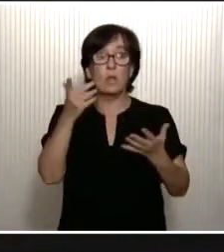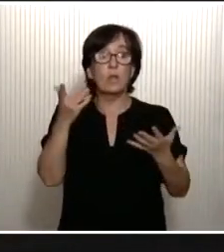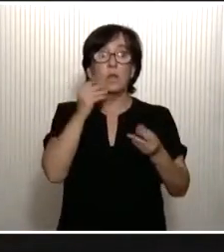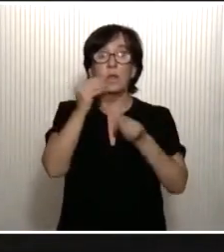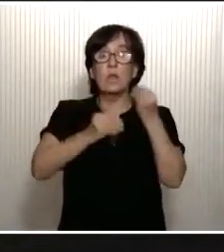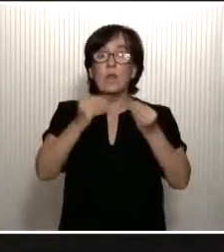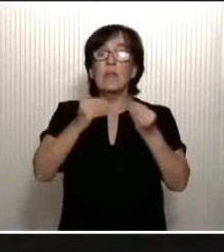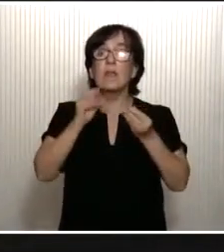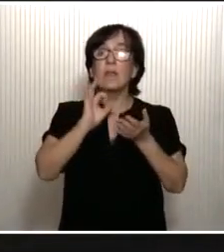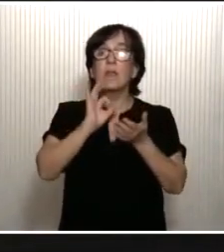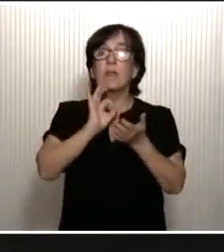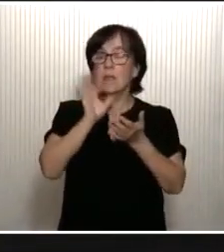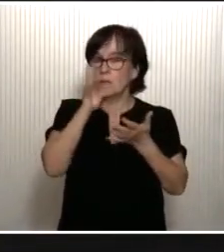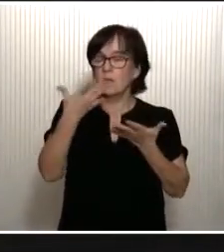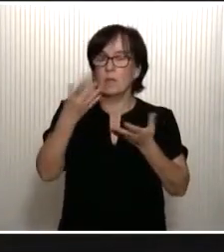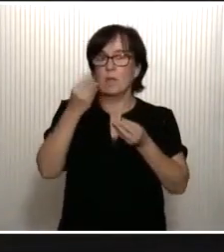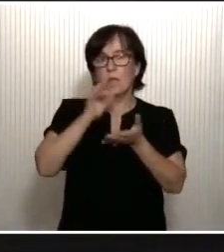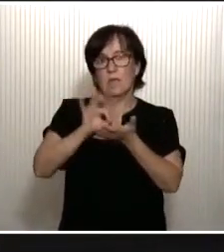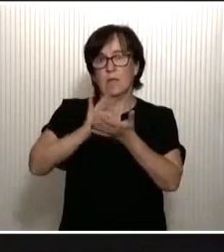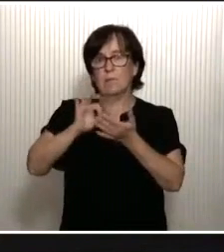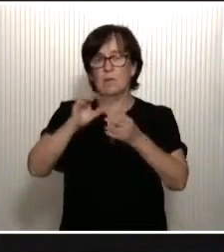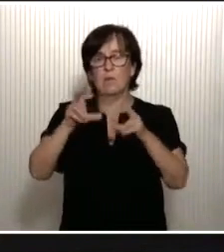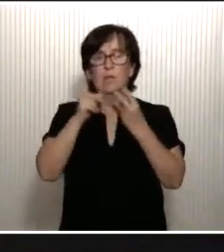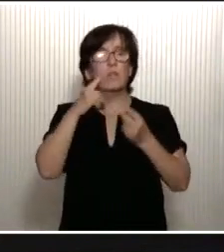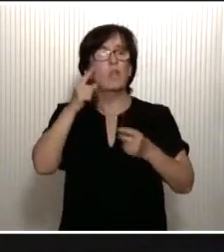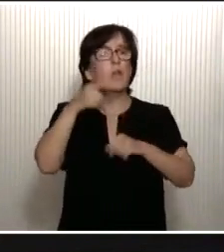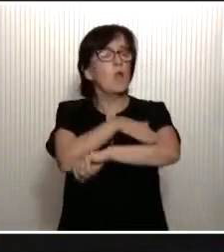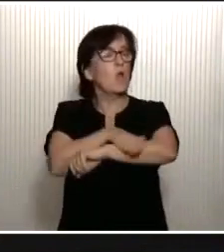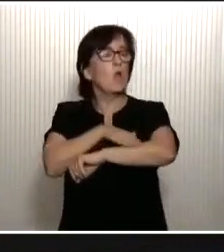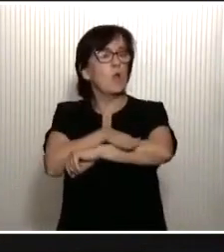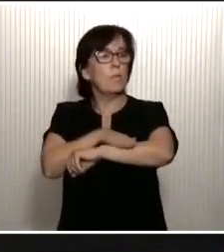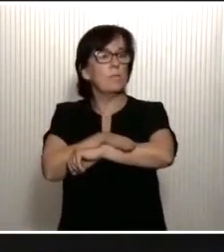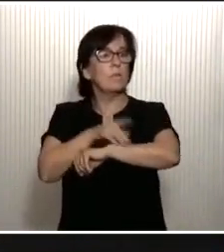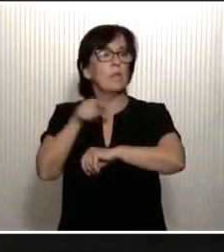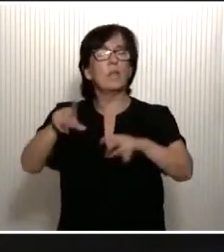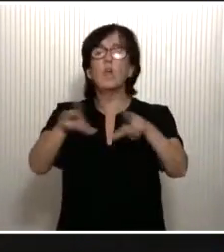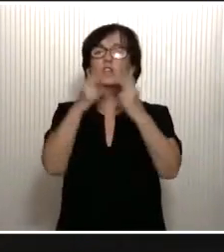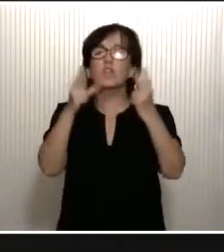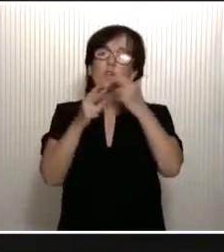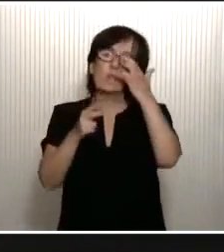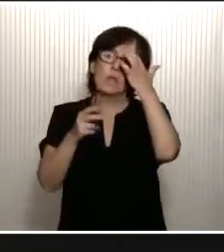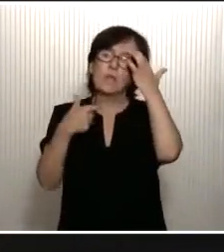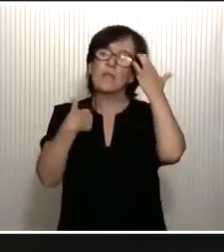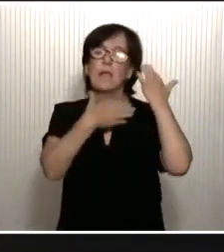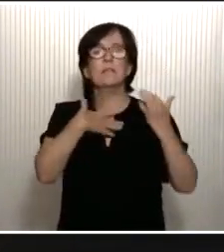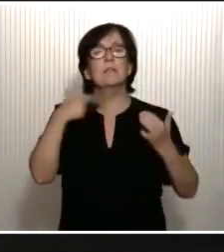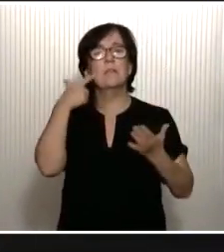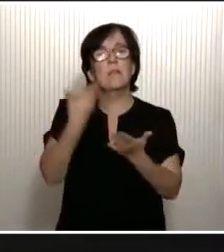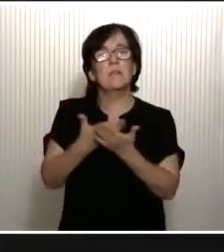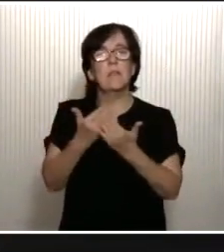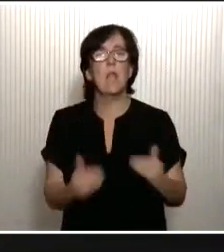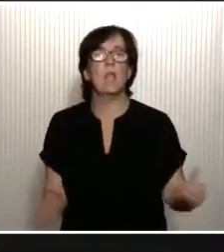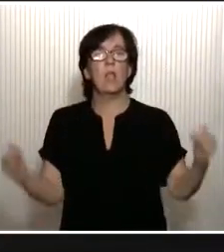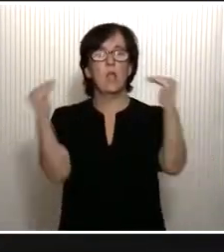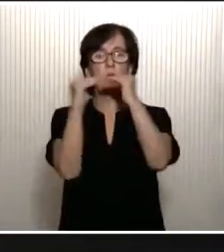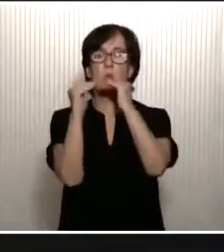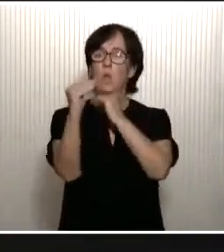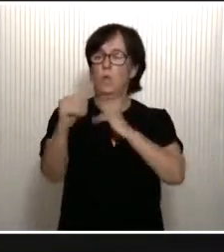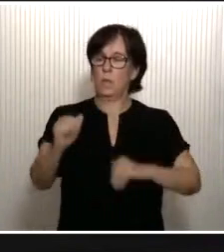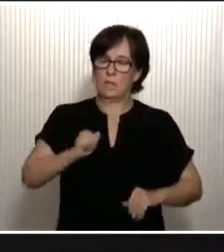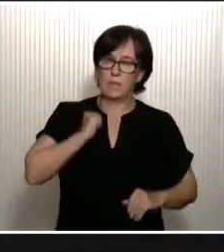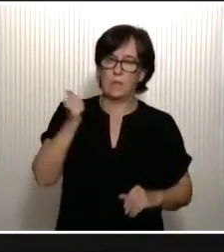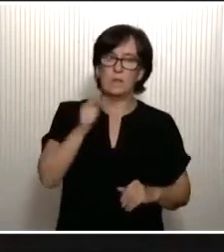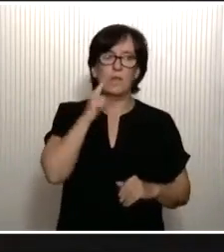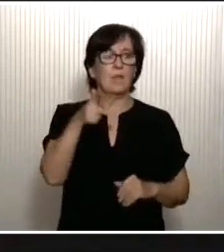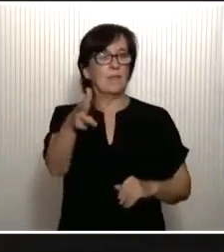términos sociales, sino también en términos territoriales. Y este es un Gobierno y esta es una sociedad que quiere garantizar la igualdad de oportunidades,